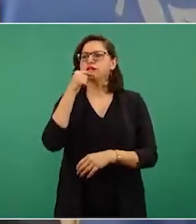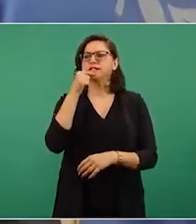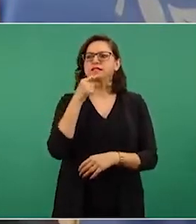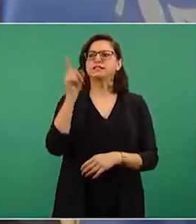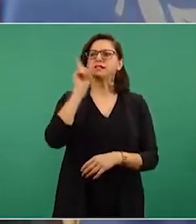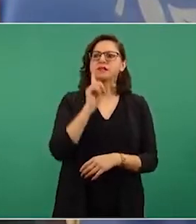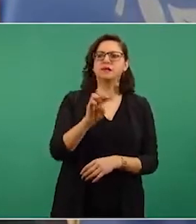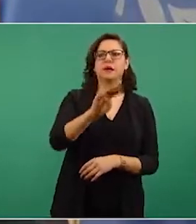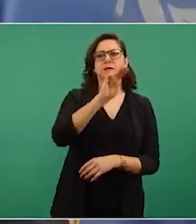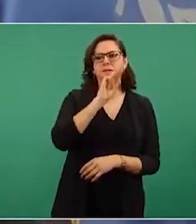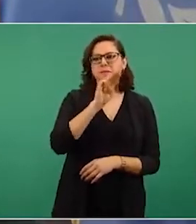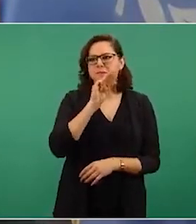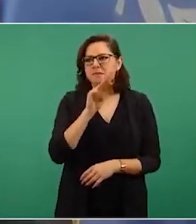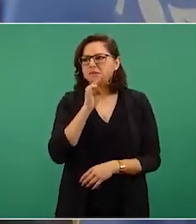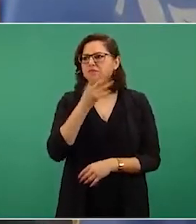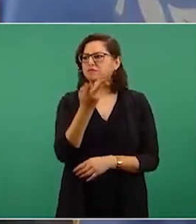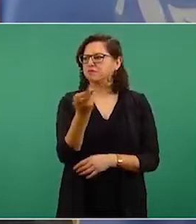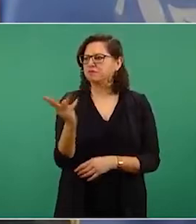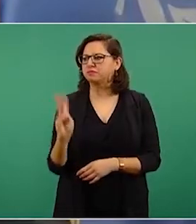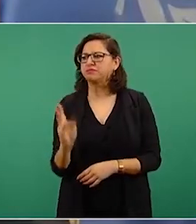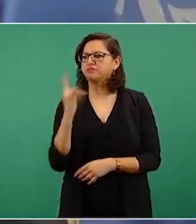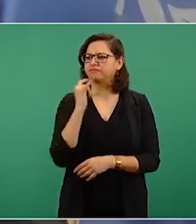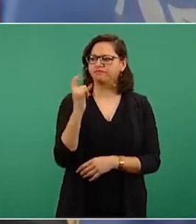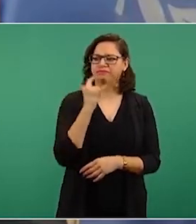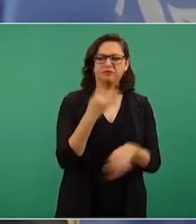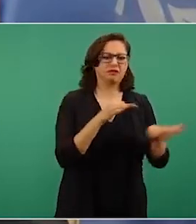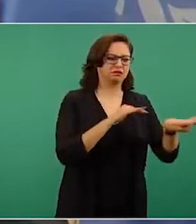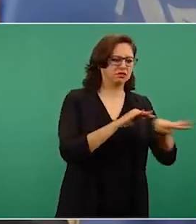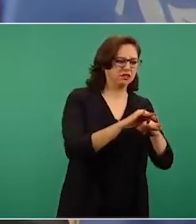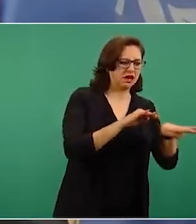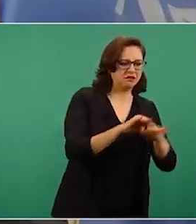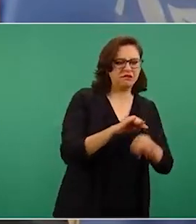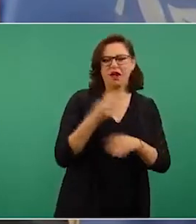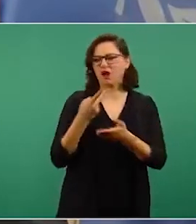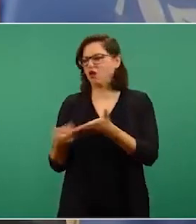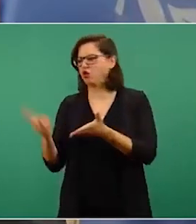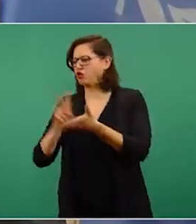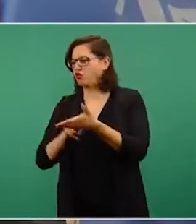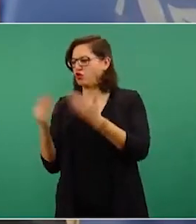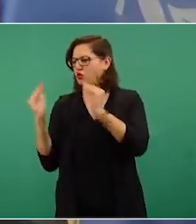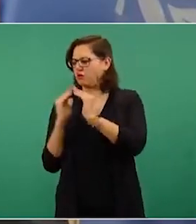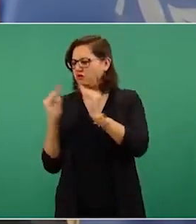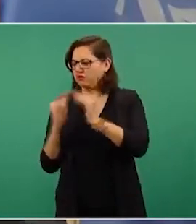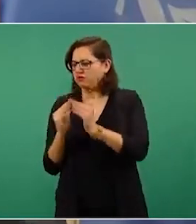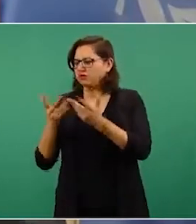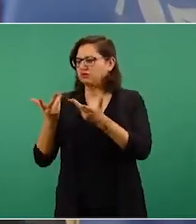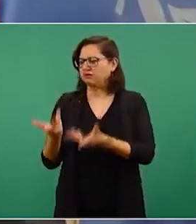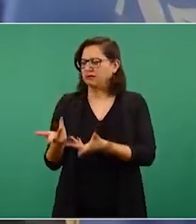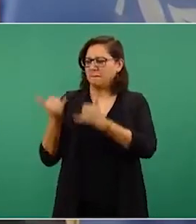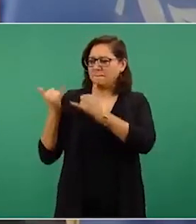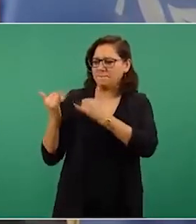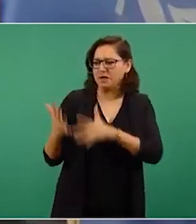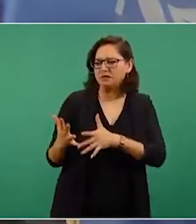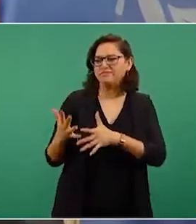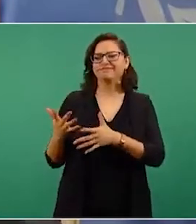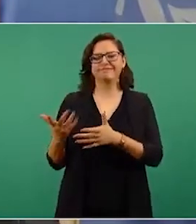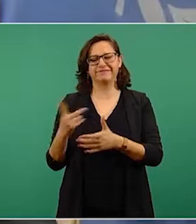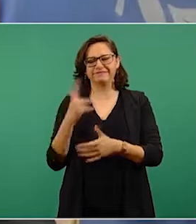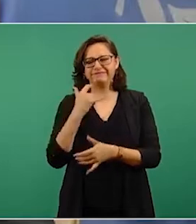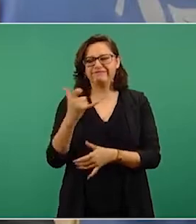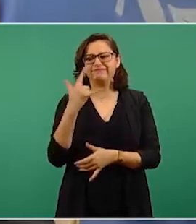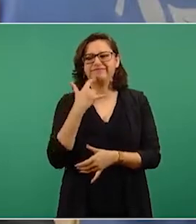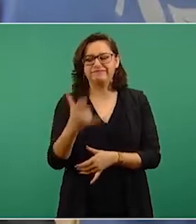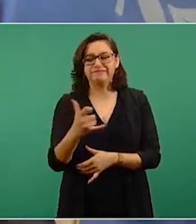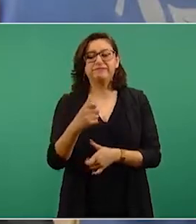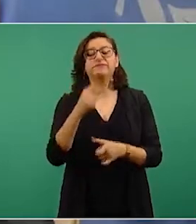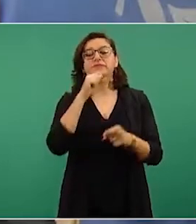el mundo que se esfuerzan por compaginar la vida profesional con una carga de tareas asistenciales cada vez más pesada. Por las